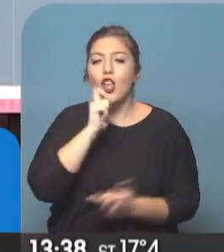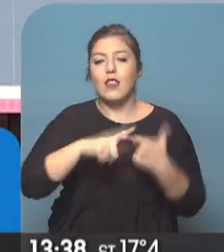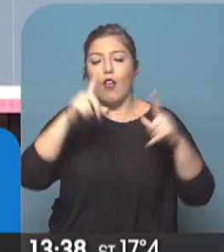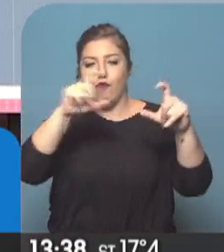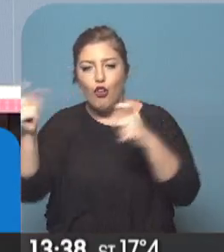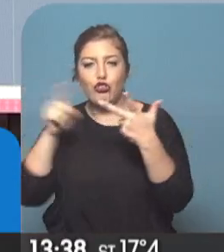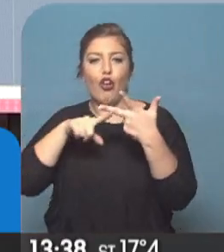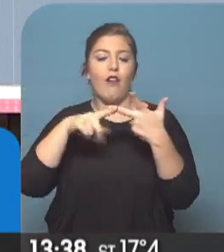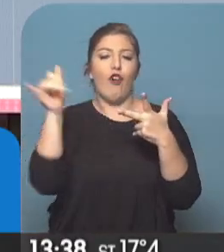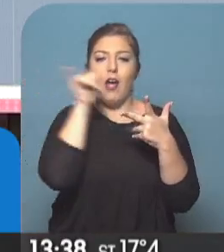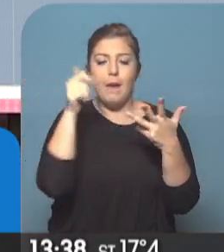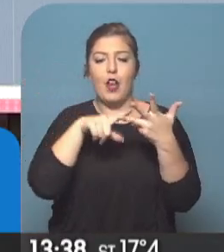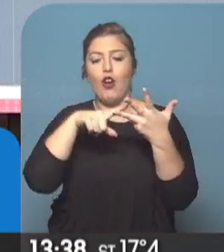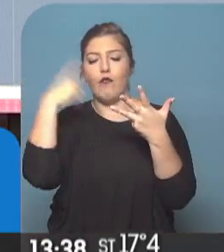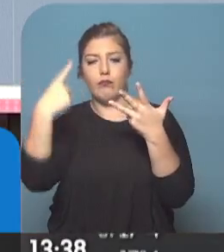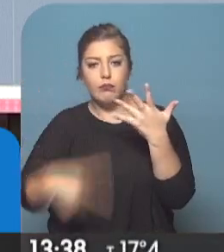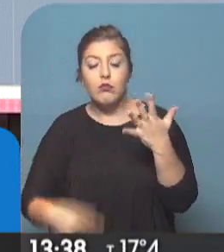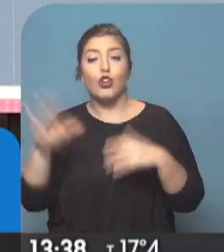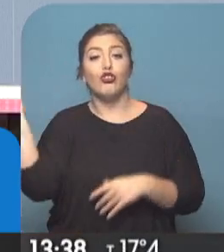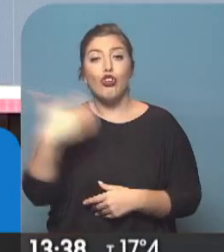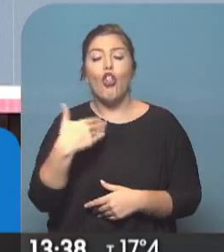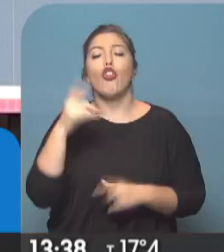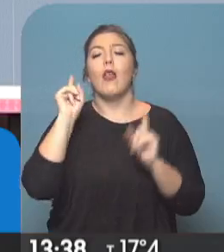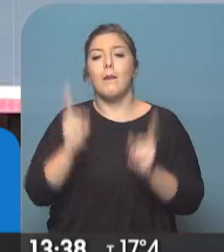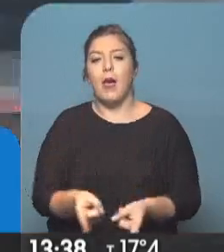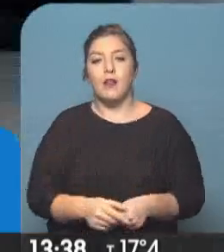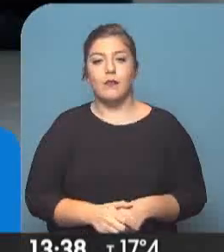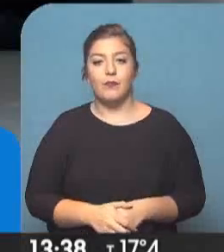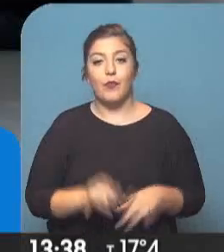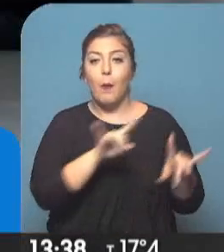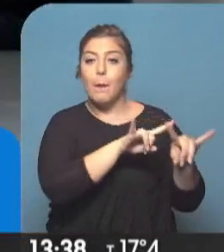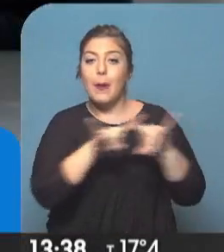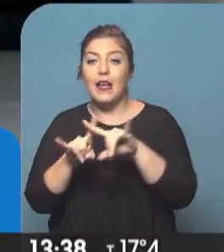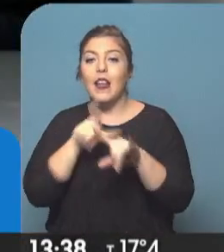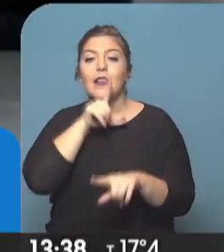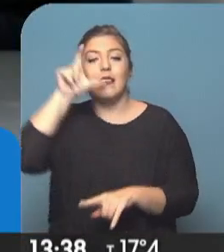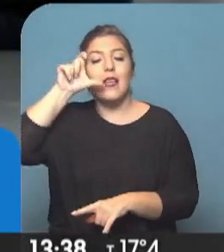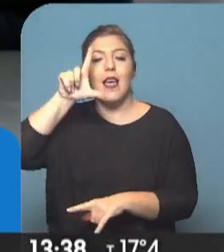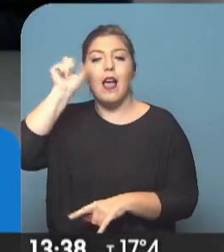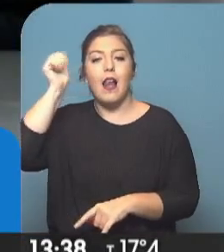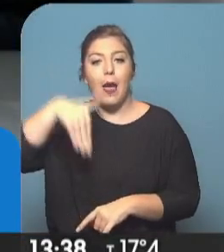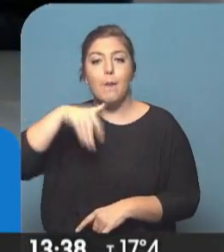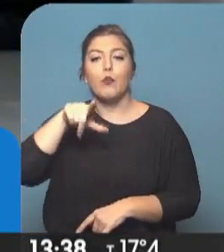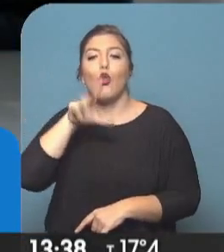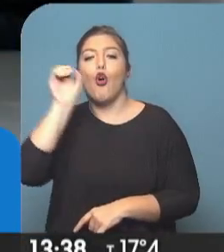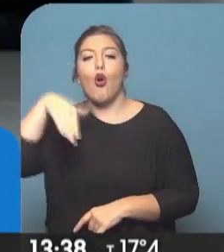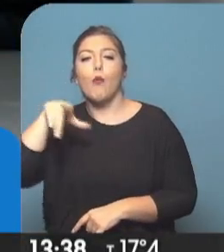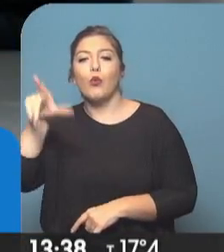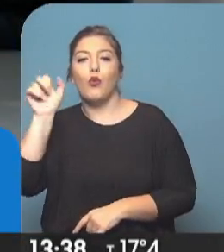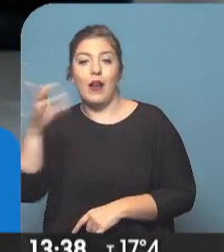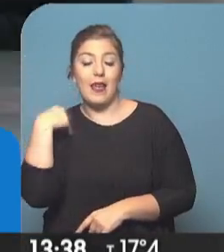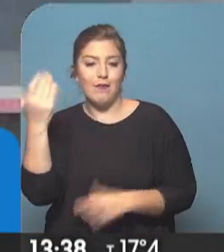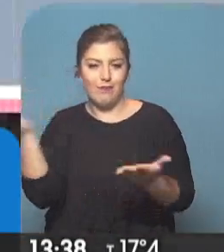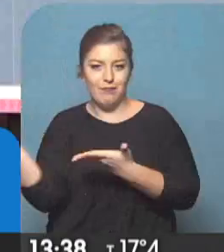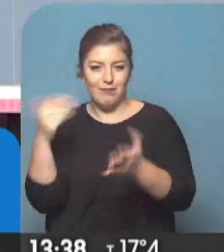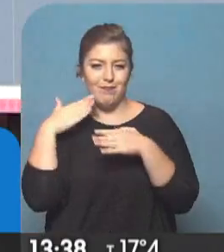fotógrafos, camarógrafos, y todo confluye también en la página web telan.com.ar, que los invito a visitar.